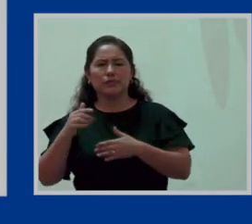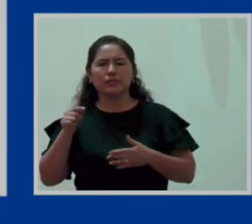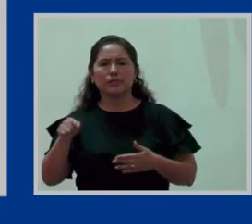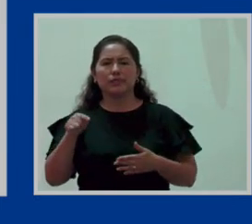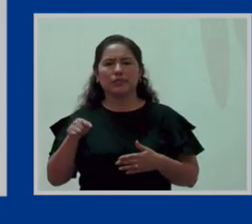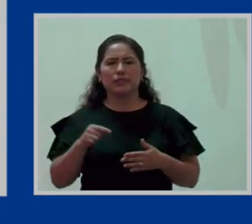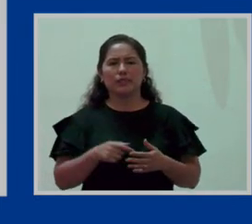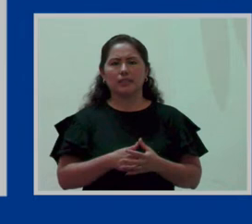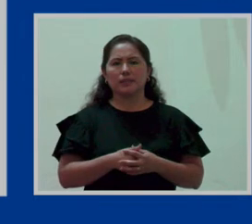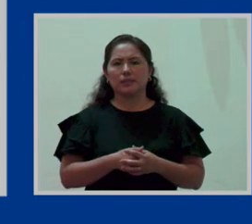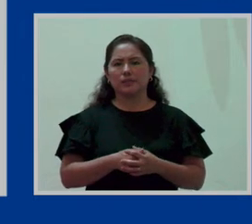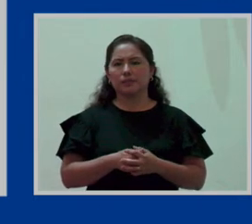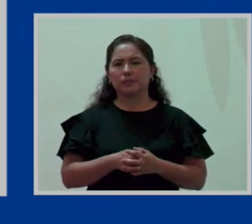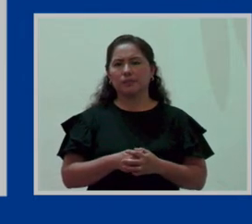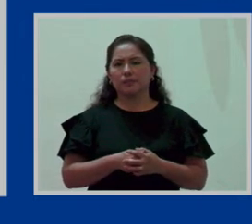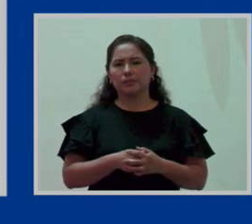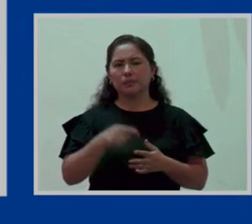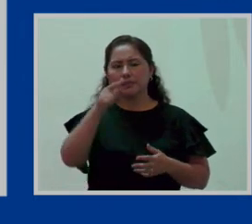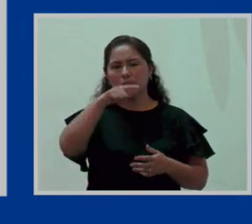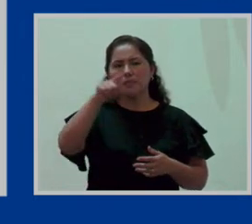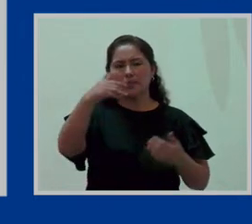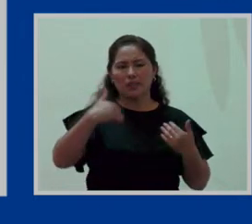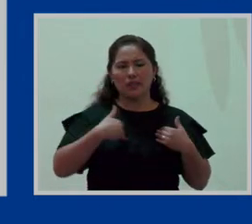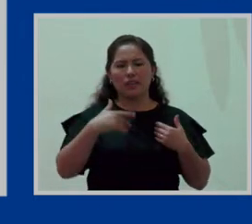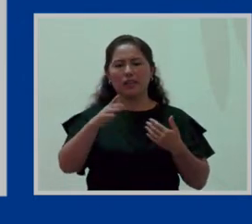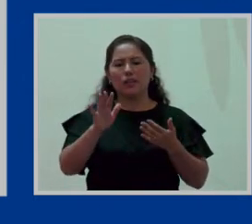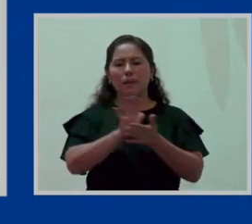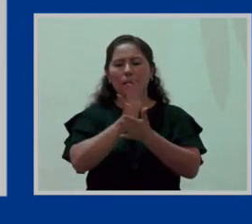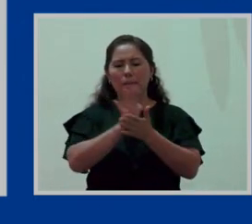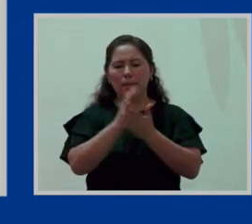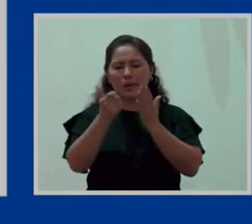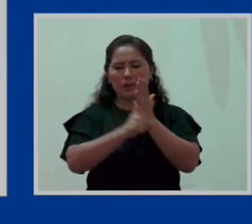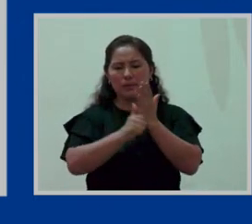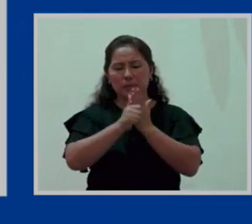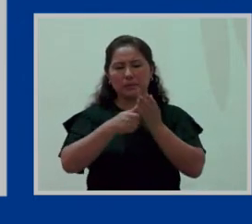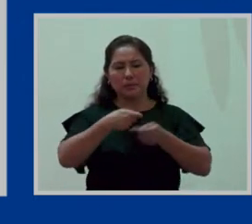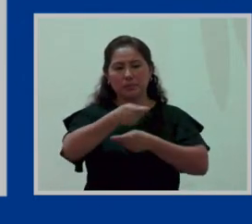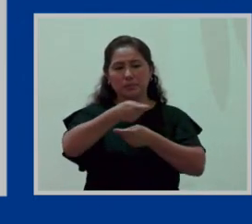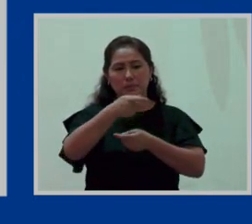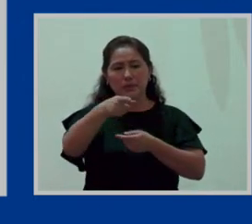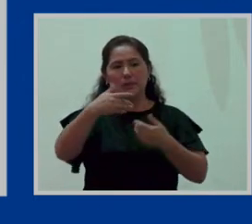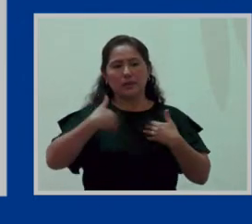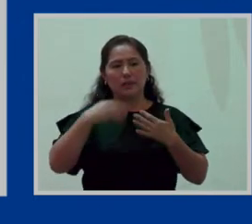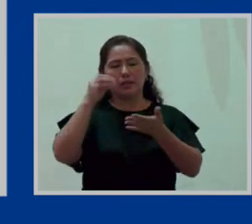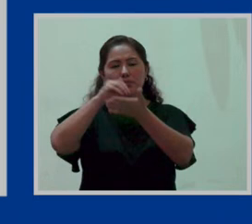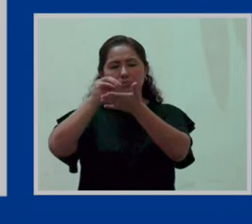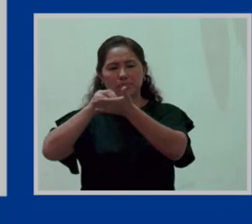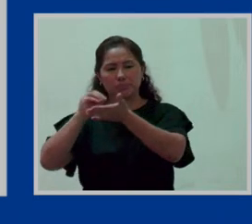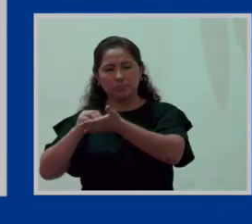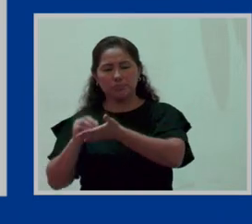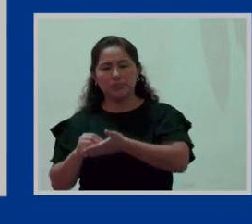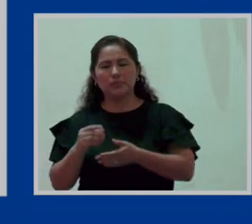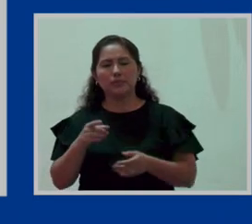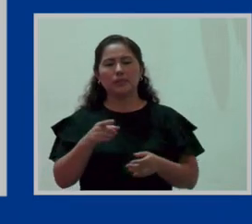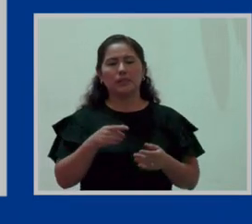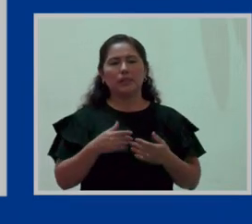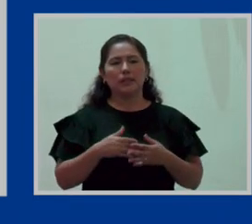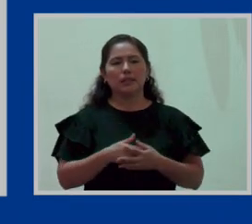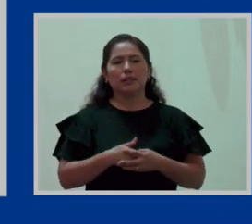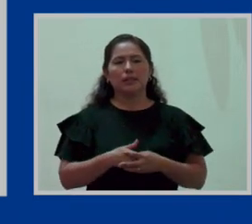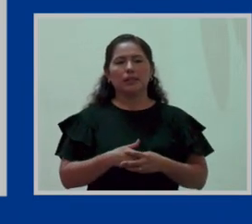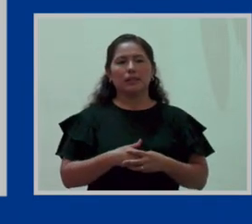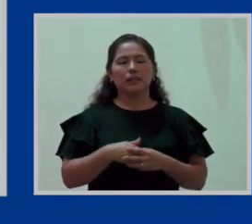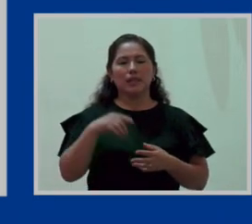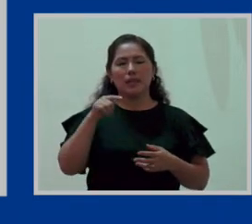no voy a ahondar mucho en esto, ustedes lo tienen en su láminas que están impresas en su carpeta, pero el procedimiento inspectivo busca,